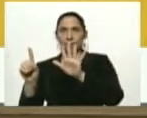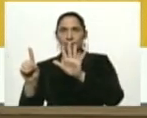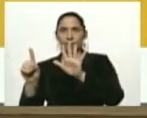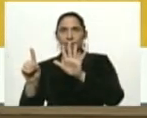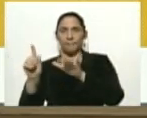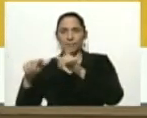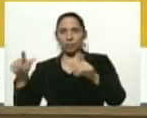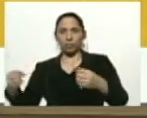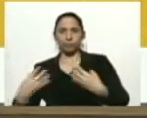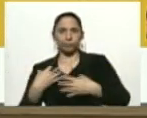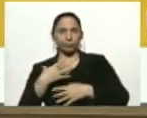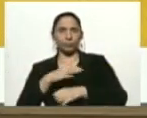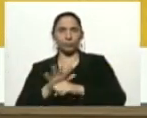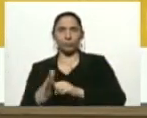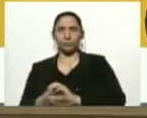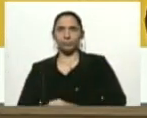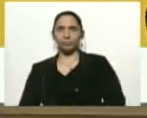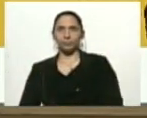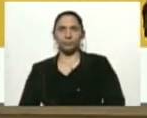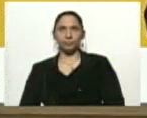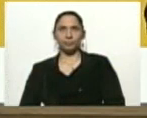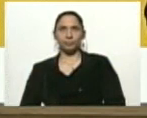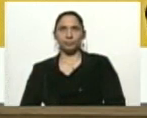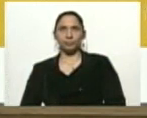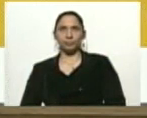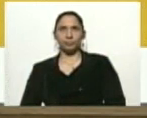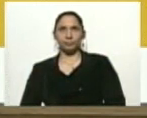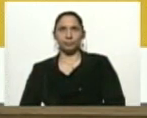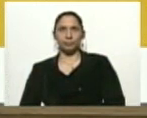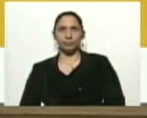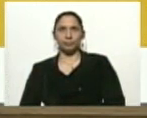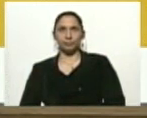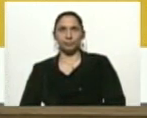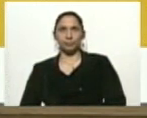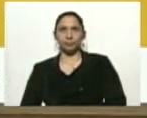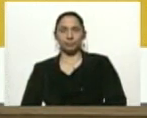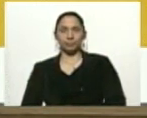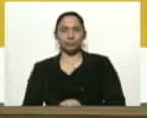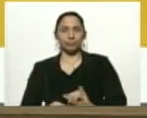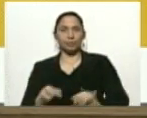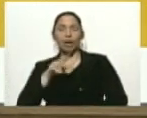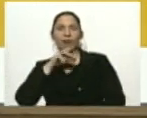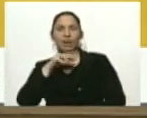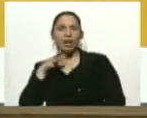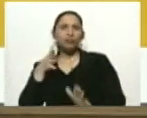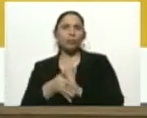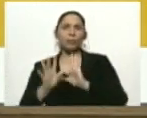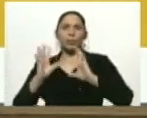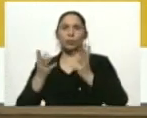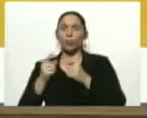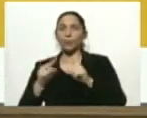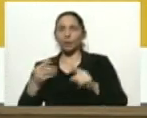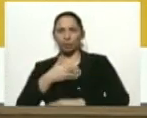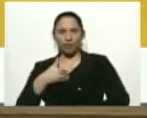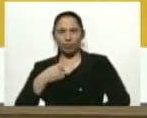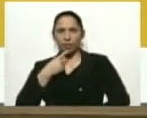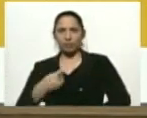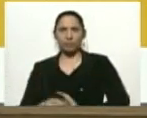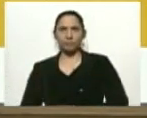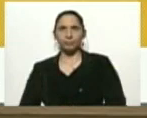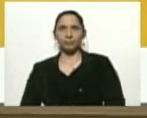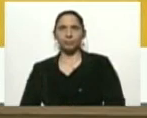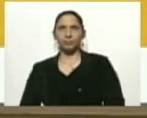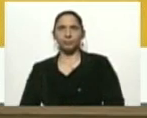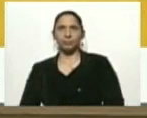personas contagiadas por COVID-19. Ya vamos a hablar más adelante del mundo, pero quiero decir que